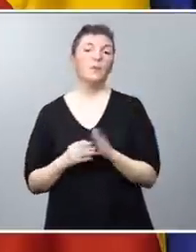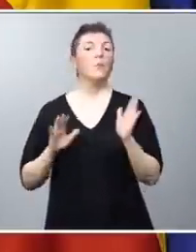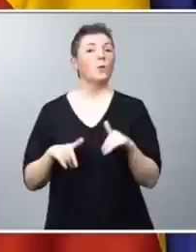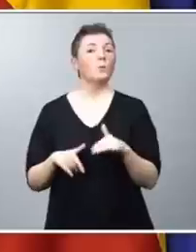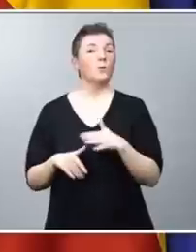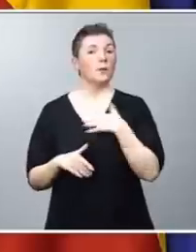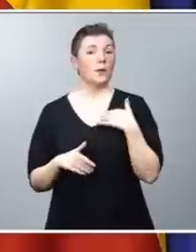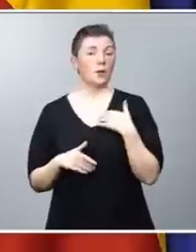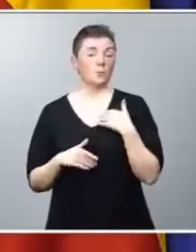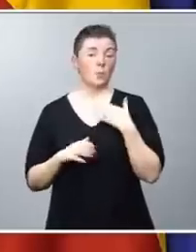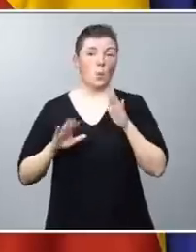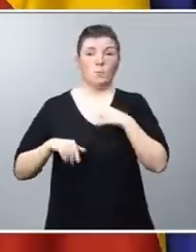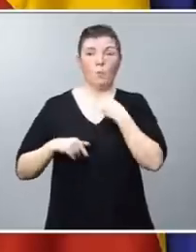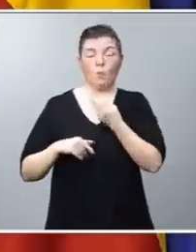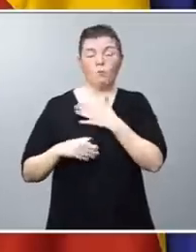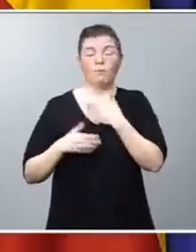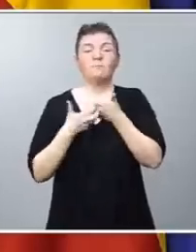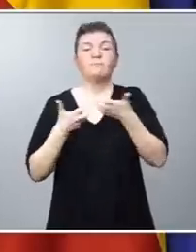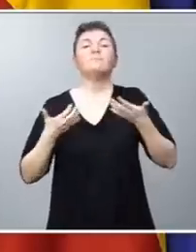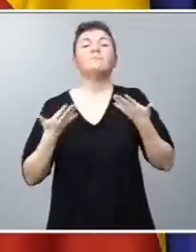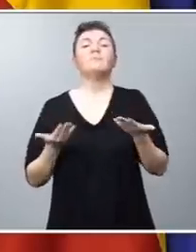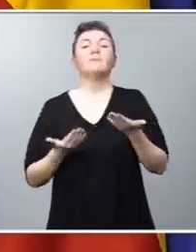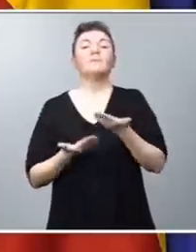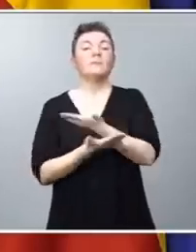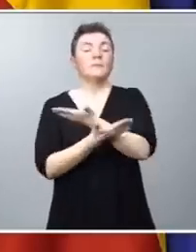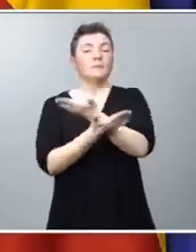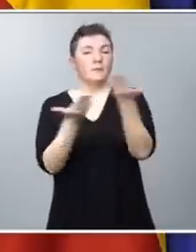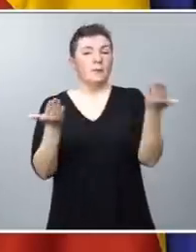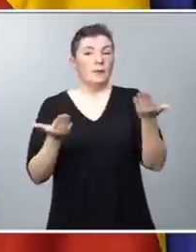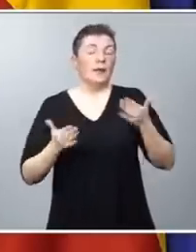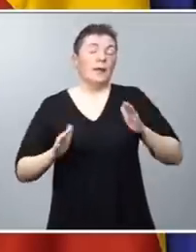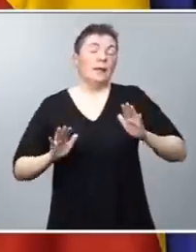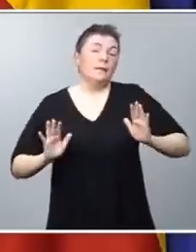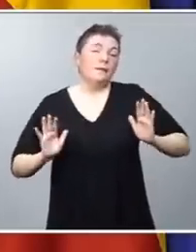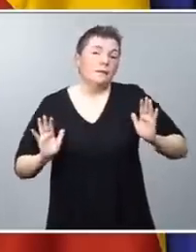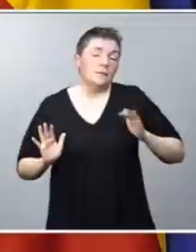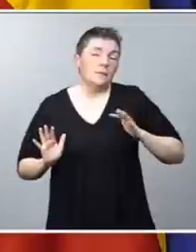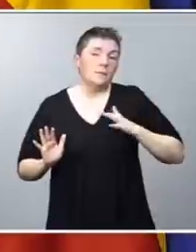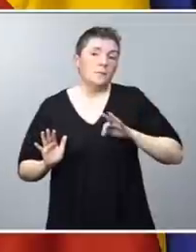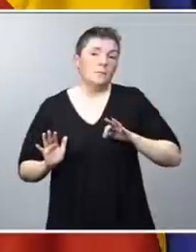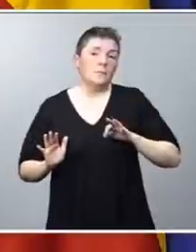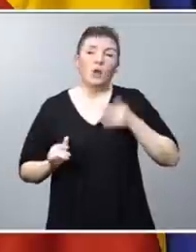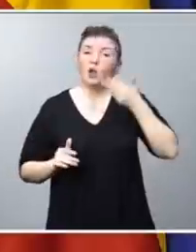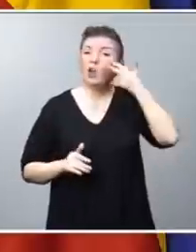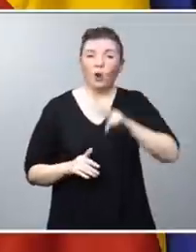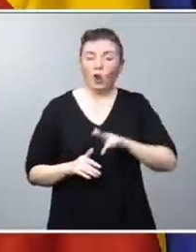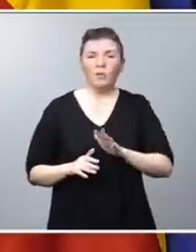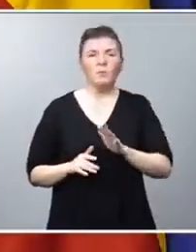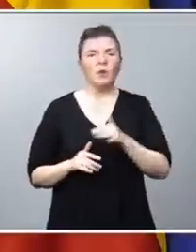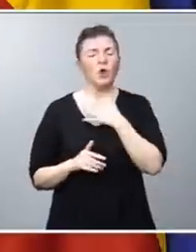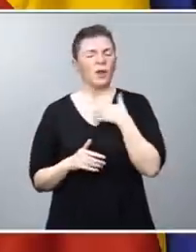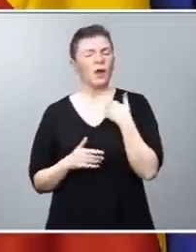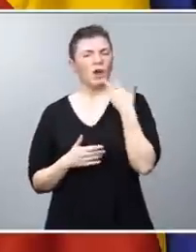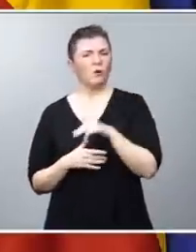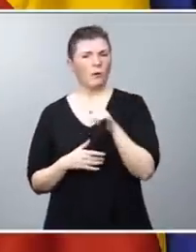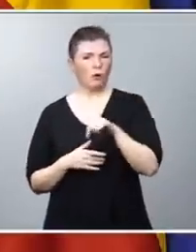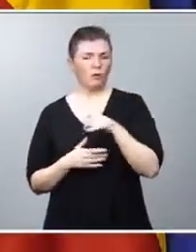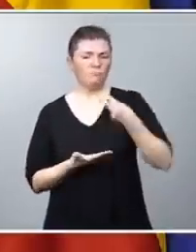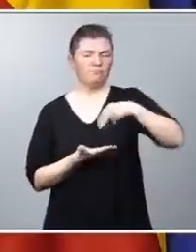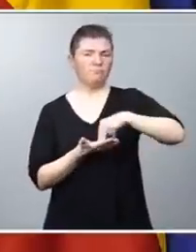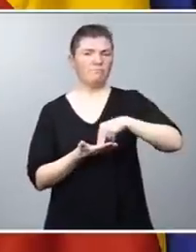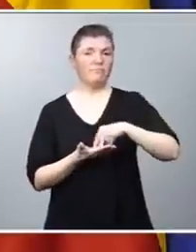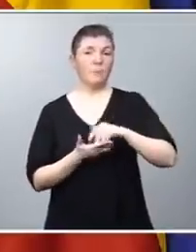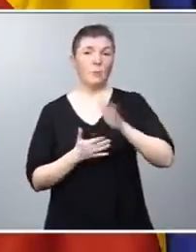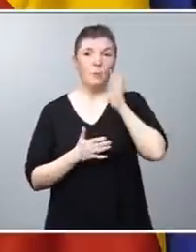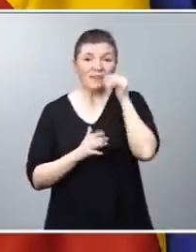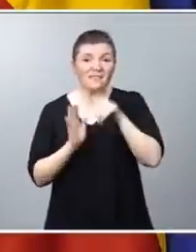últimas palabras fueran a los que quizás nadie les va a reconocer, pero yo sí quería hacerlo hoy desde aquí. Y creo que esta ley